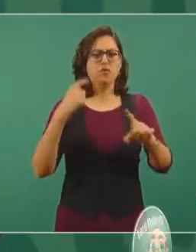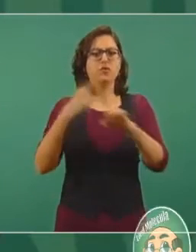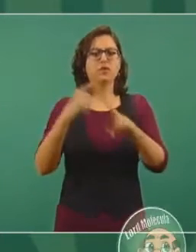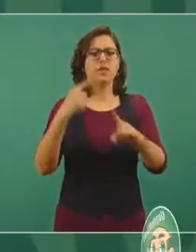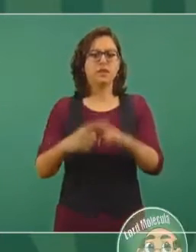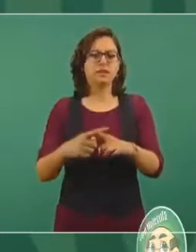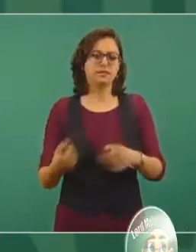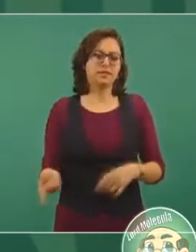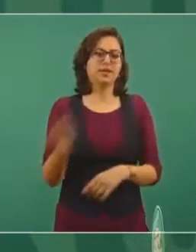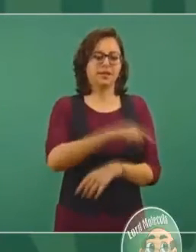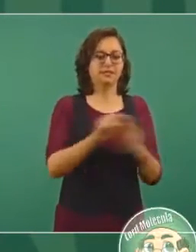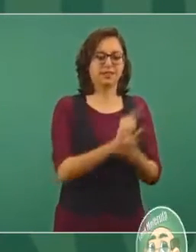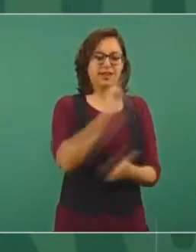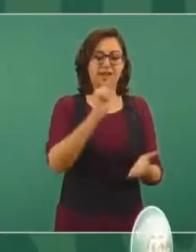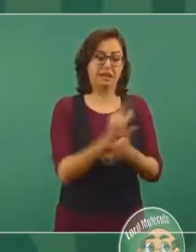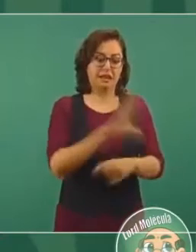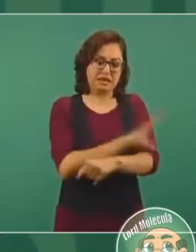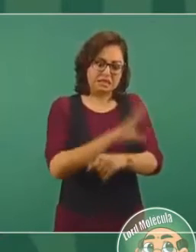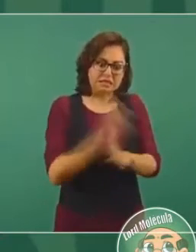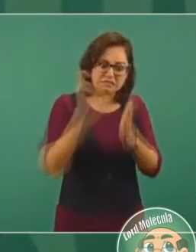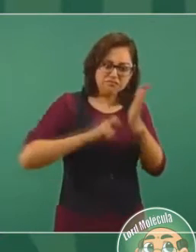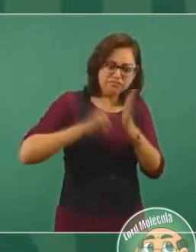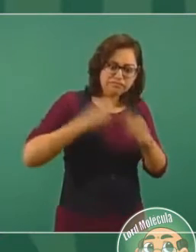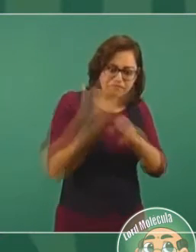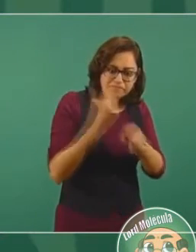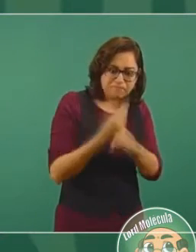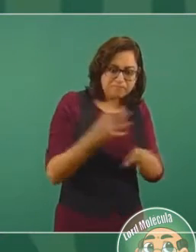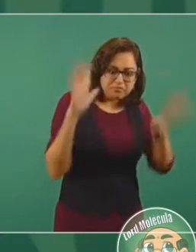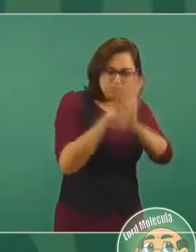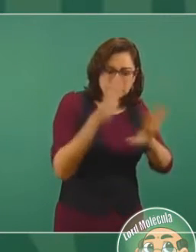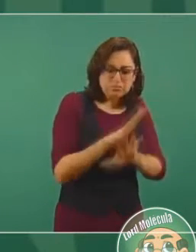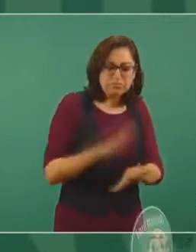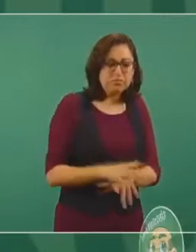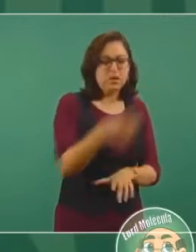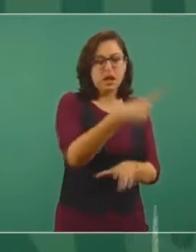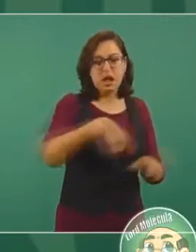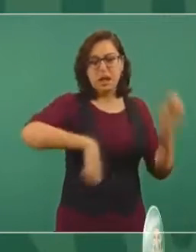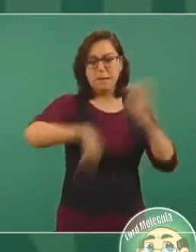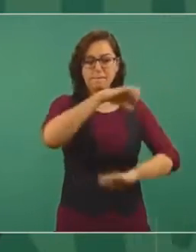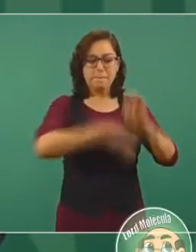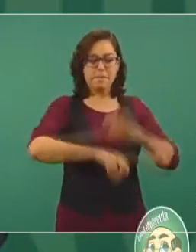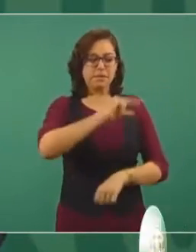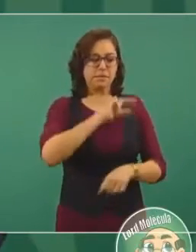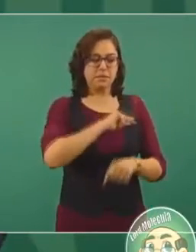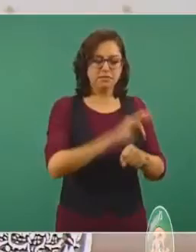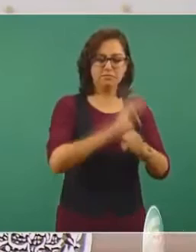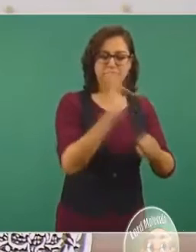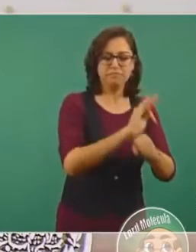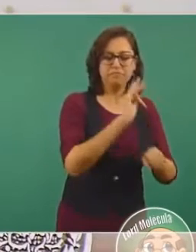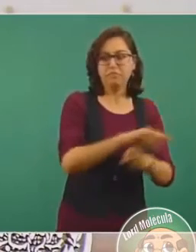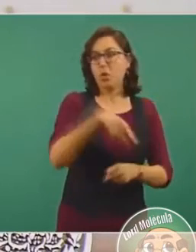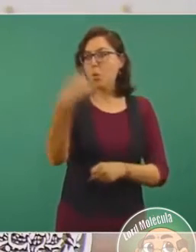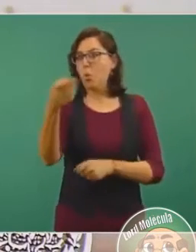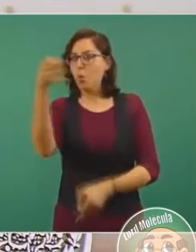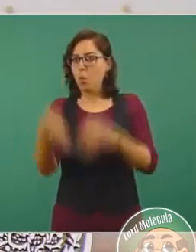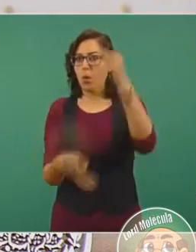para proteger a las empresas particulares, no